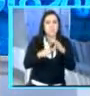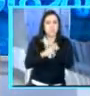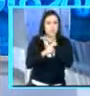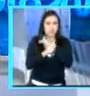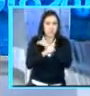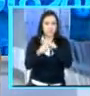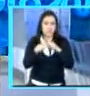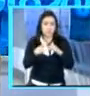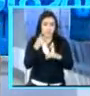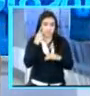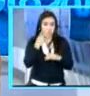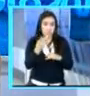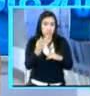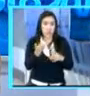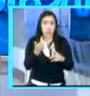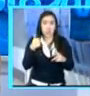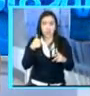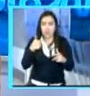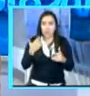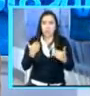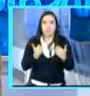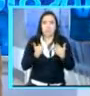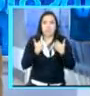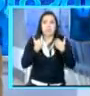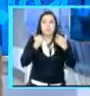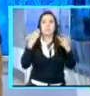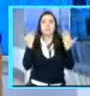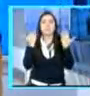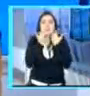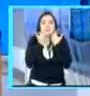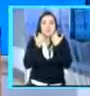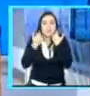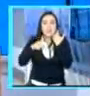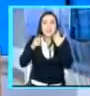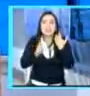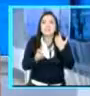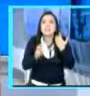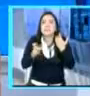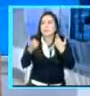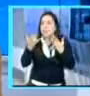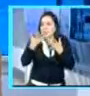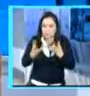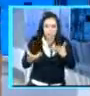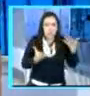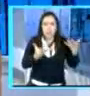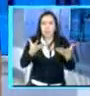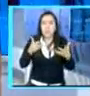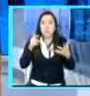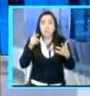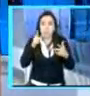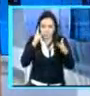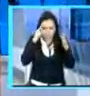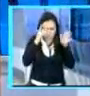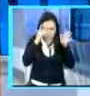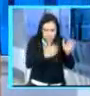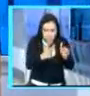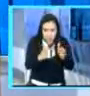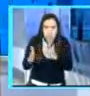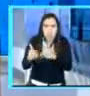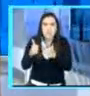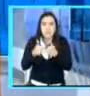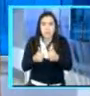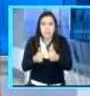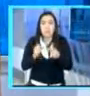Honduras, por conglomerados locales. Y esos son mensajes positivos de crecimiento. La macroeconomía guatemalteca es muy